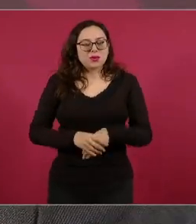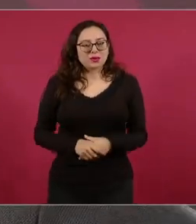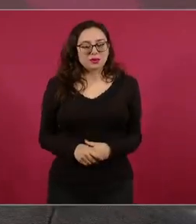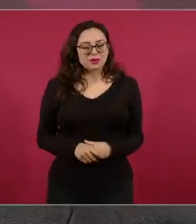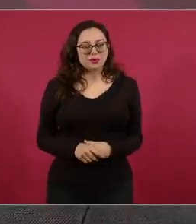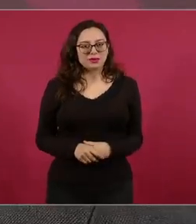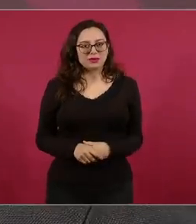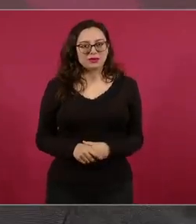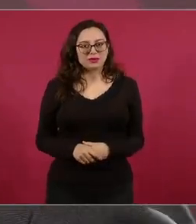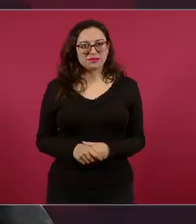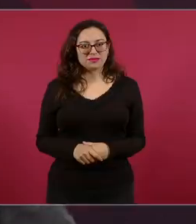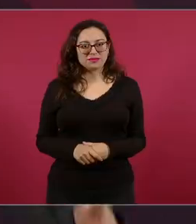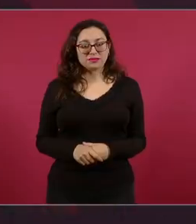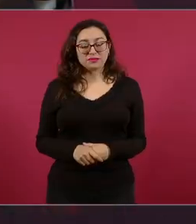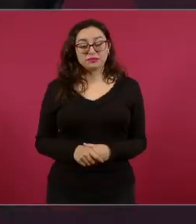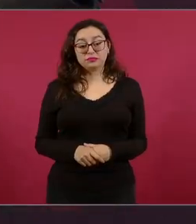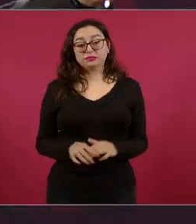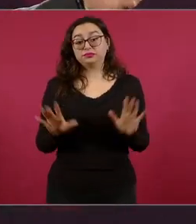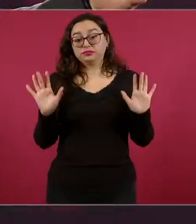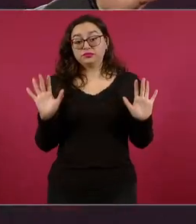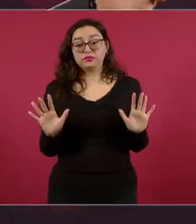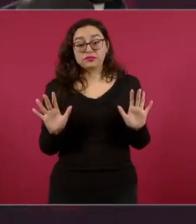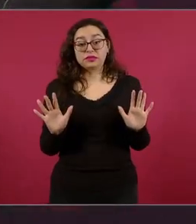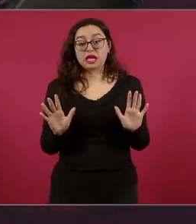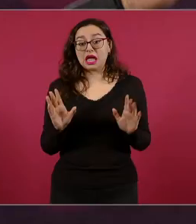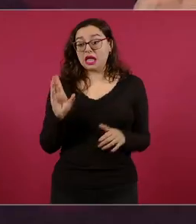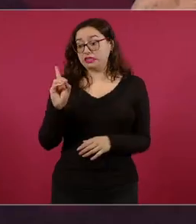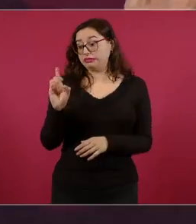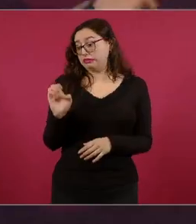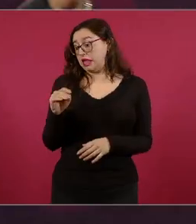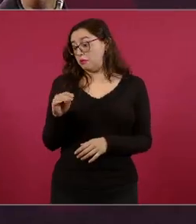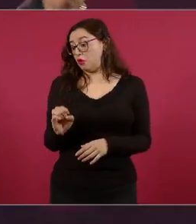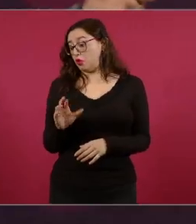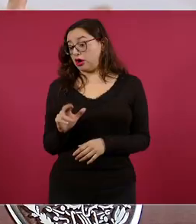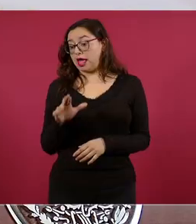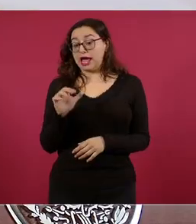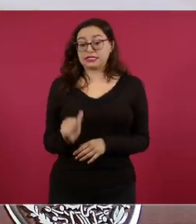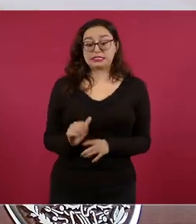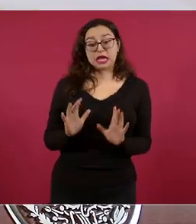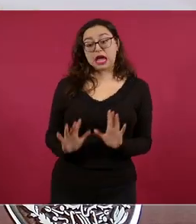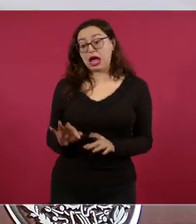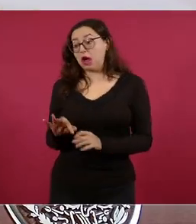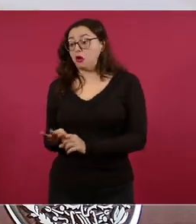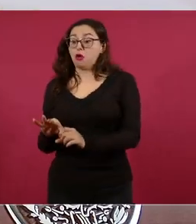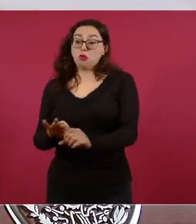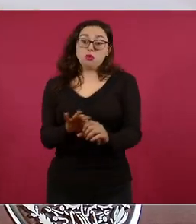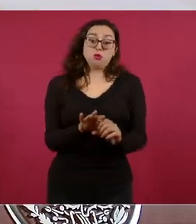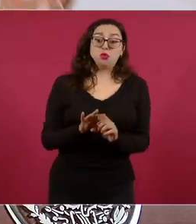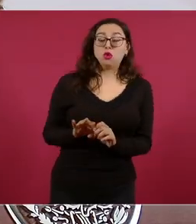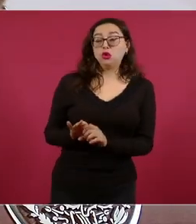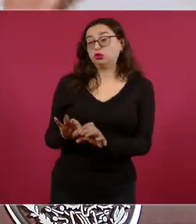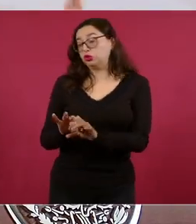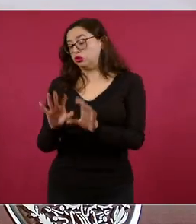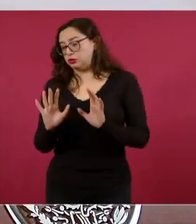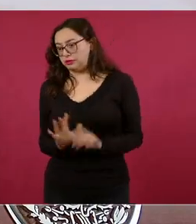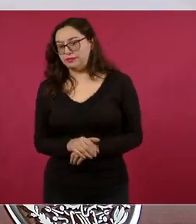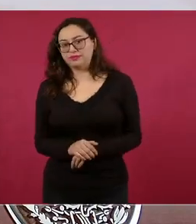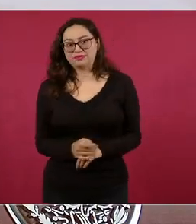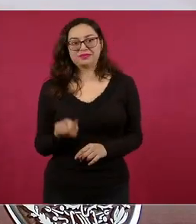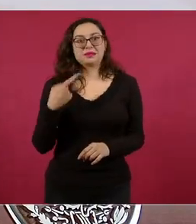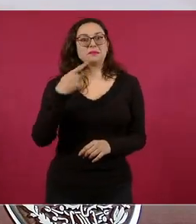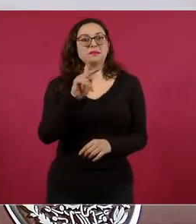que supuestamente había democracia, sí, nada más que el gobierno era un comité al servicio